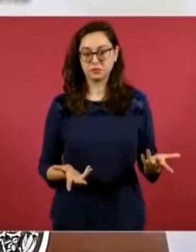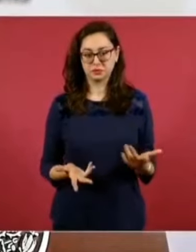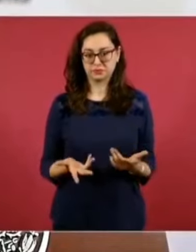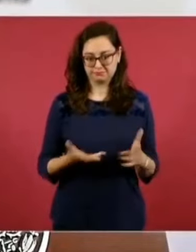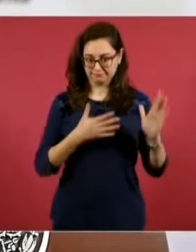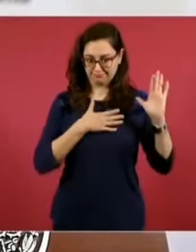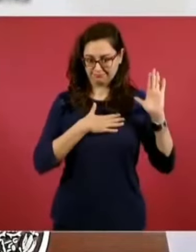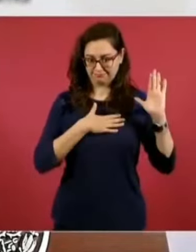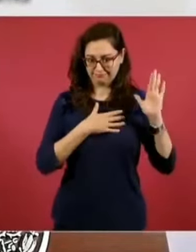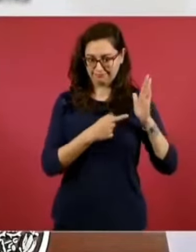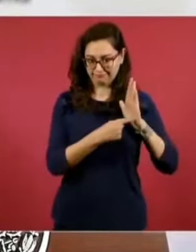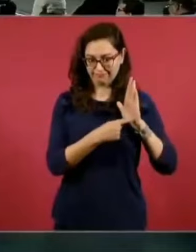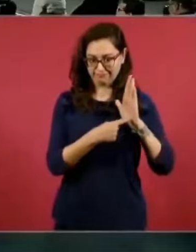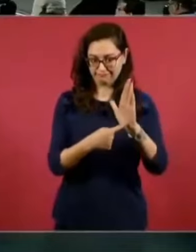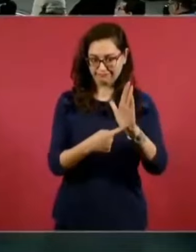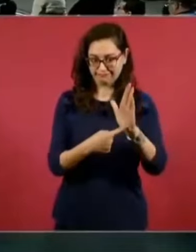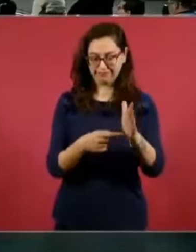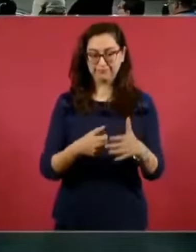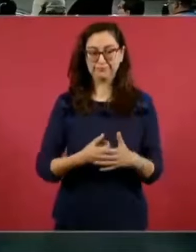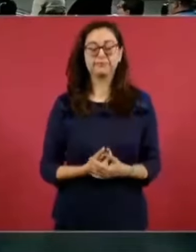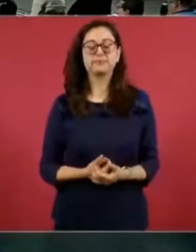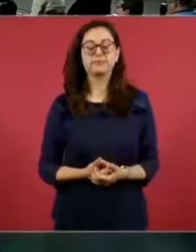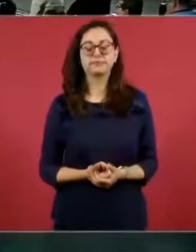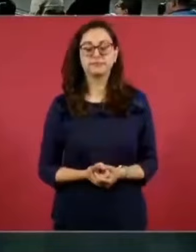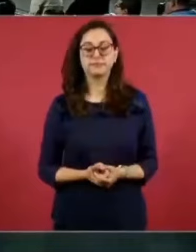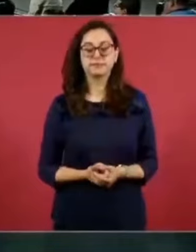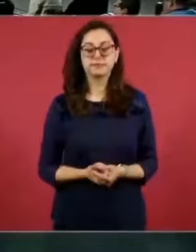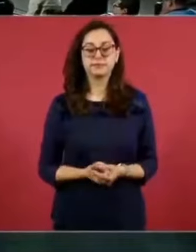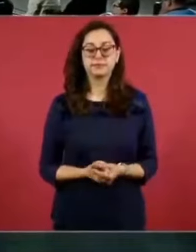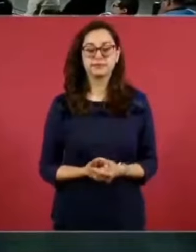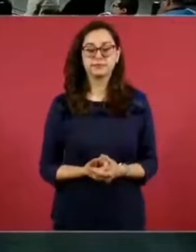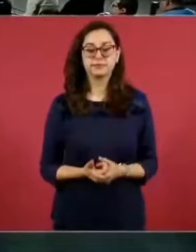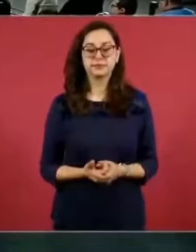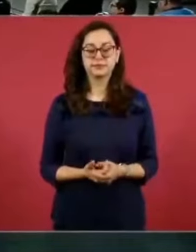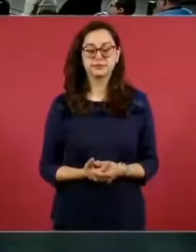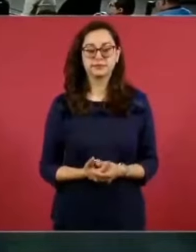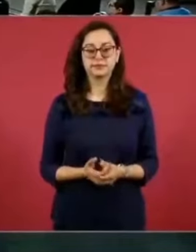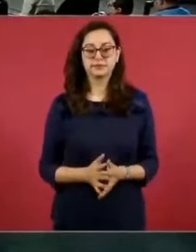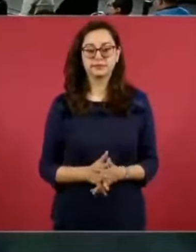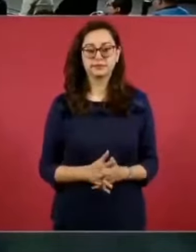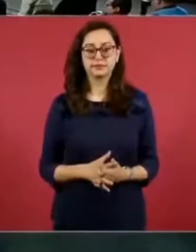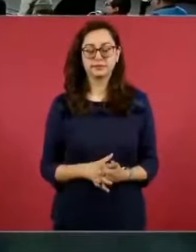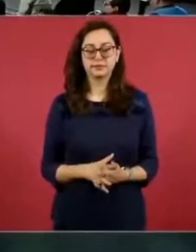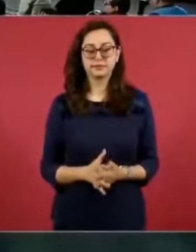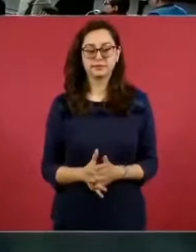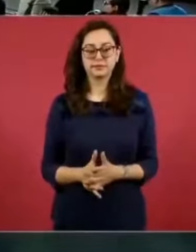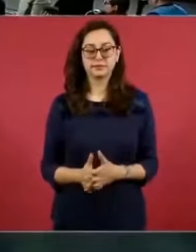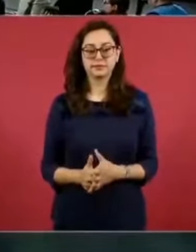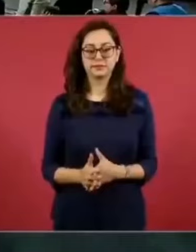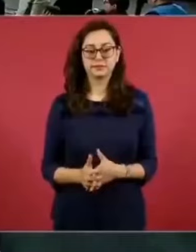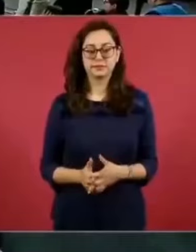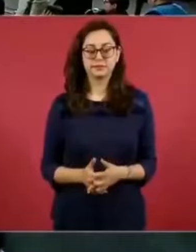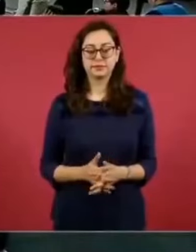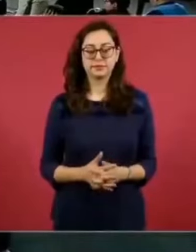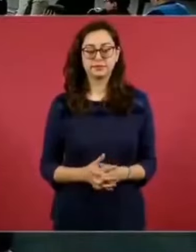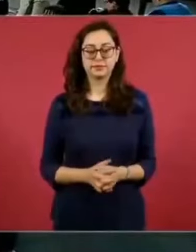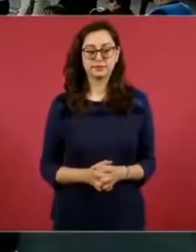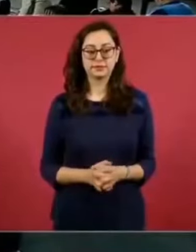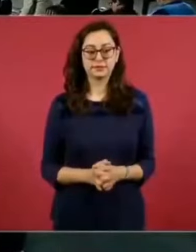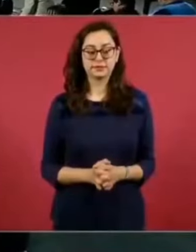a ver si